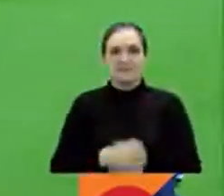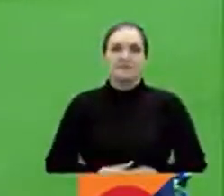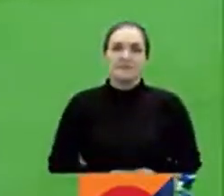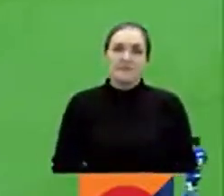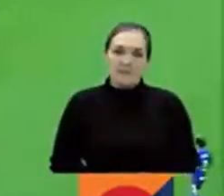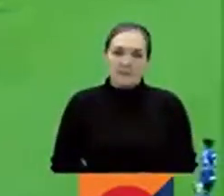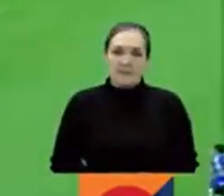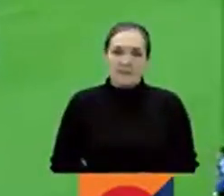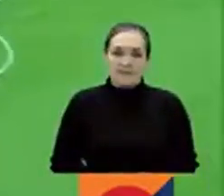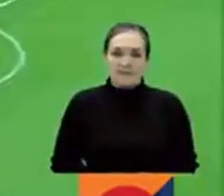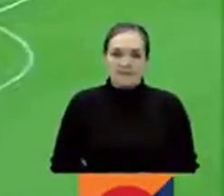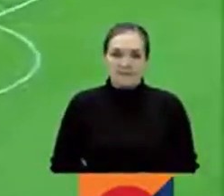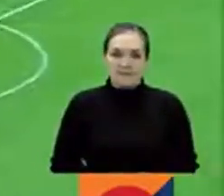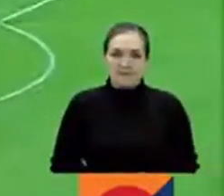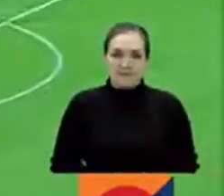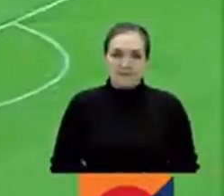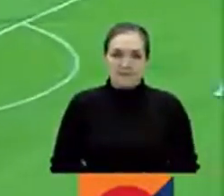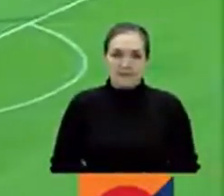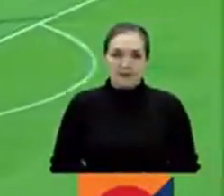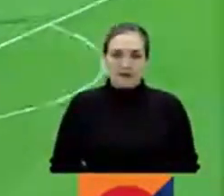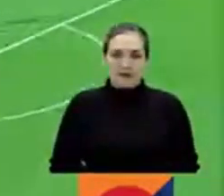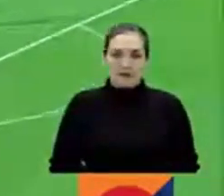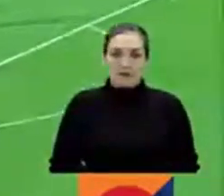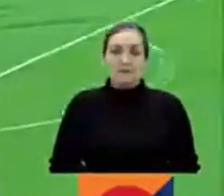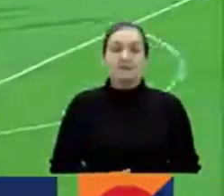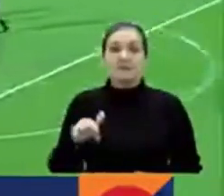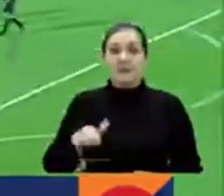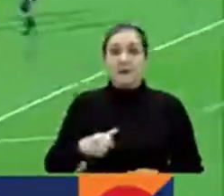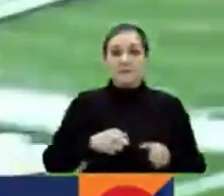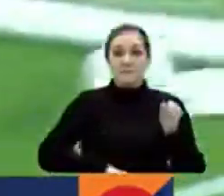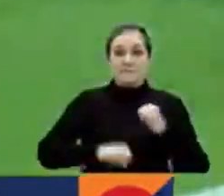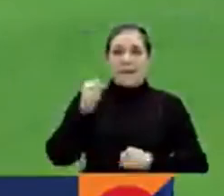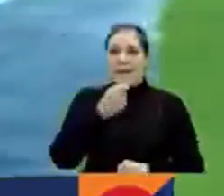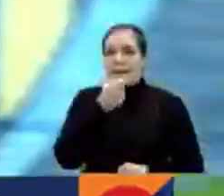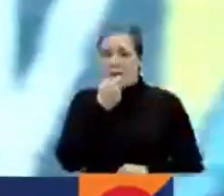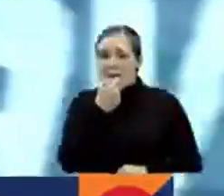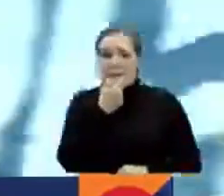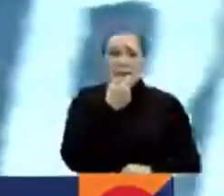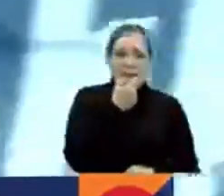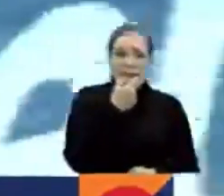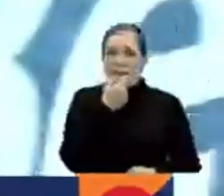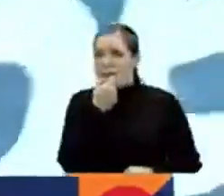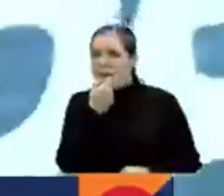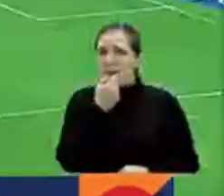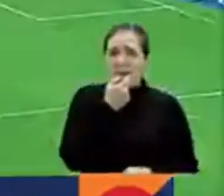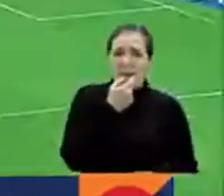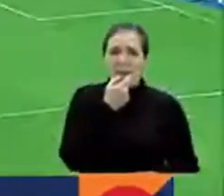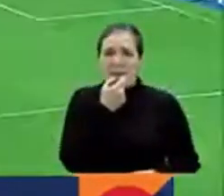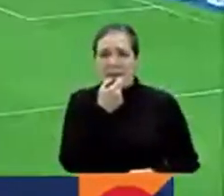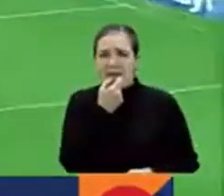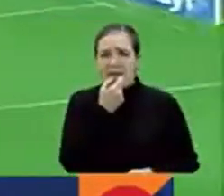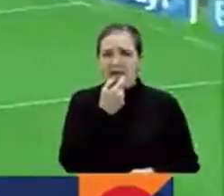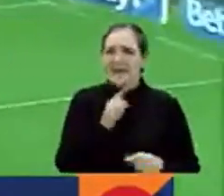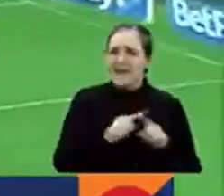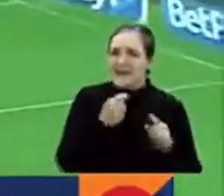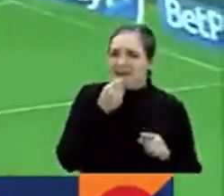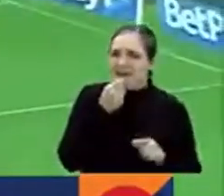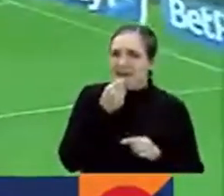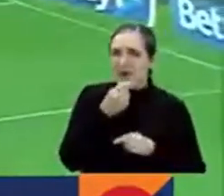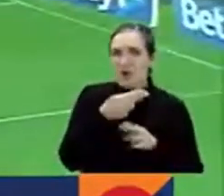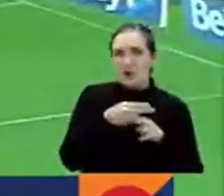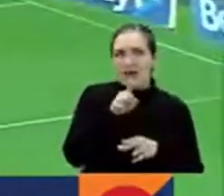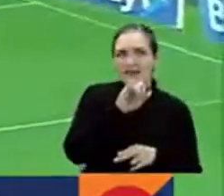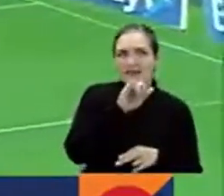Los Silva fueron protagonistas del clásico bogotano. Silva anotó los goles de Millonarios, pero en ambos Silva, el arquero de Santa Fe fue